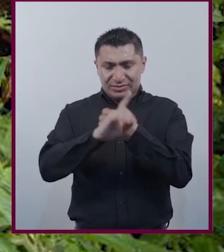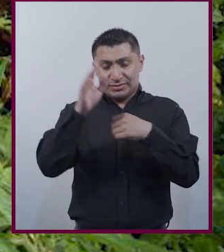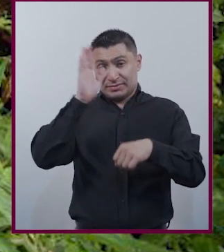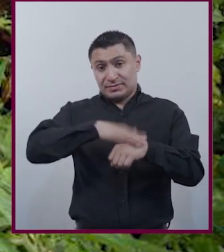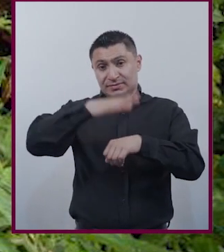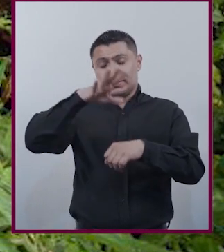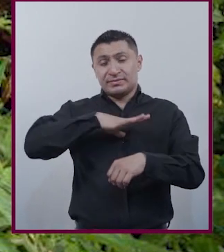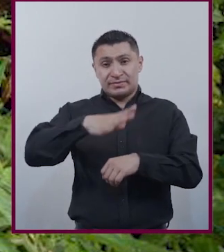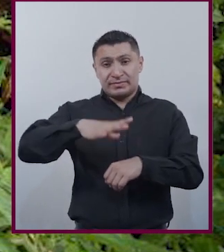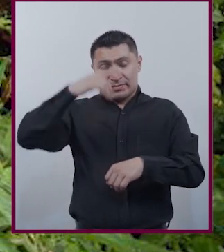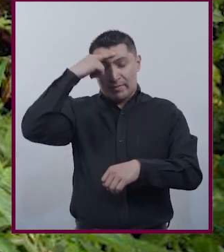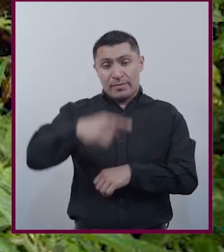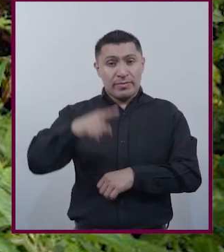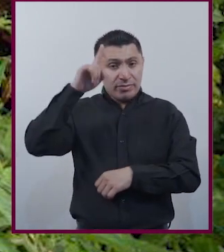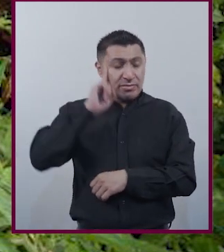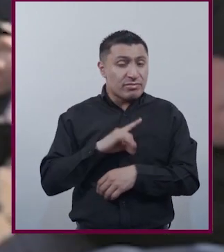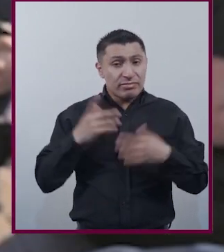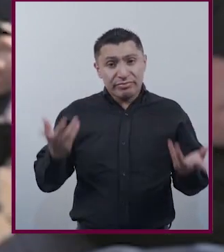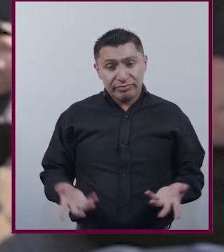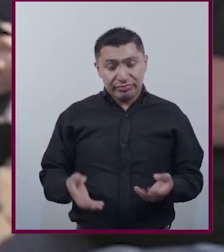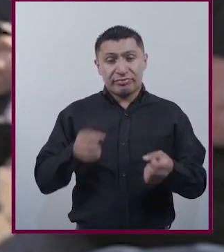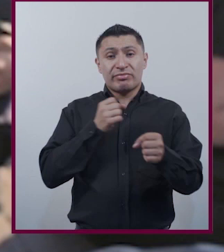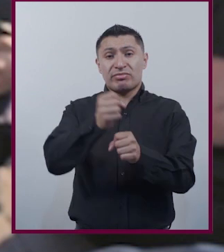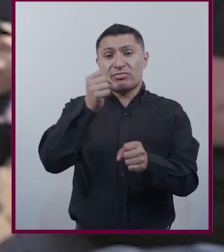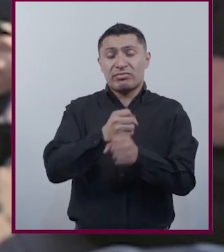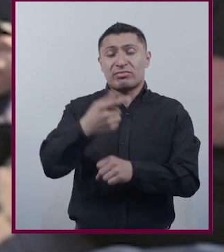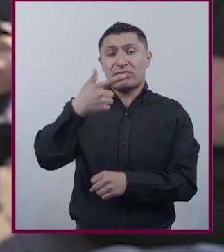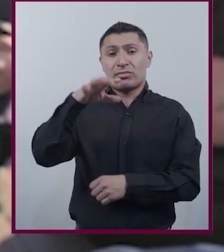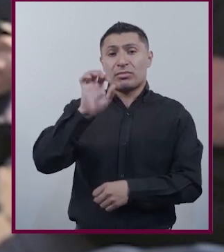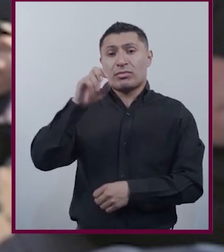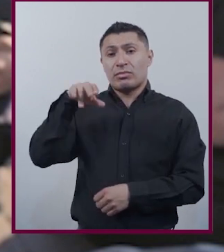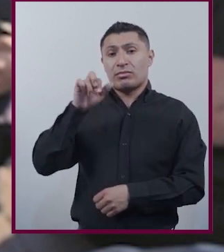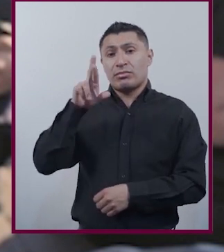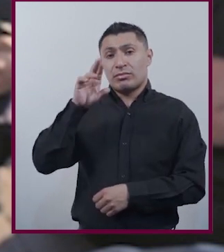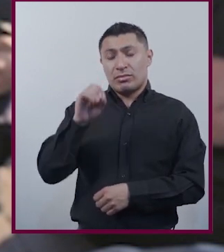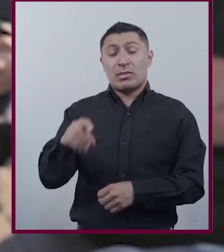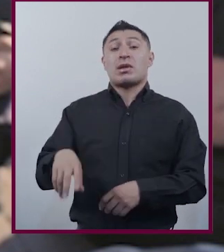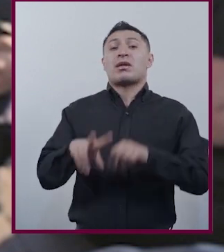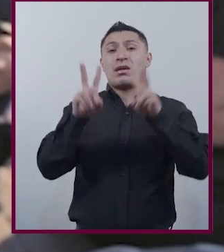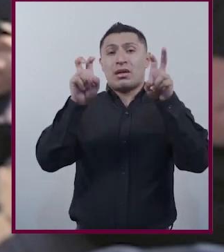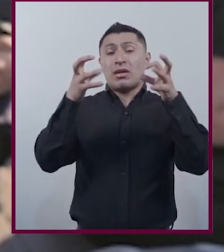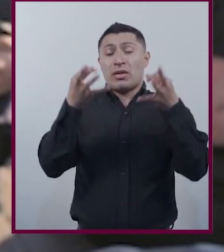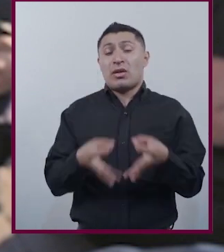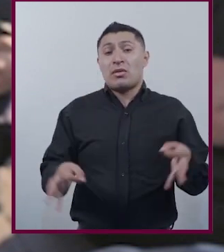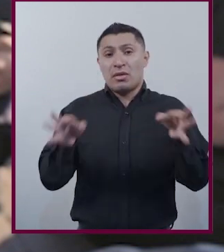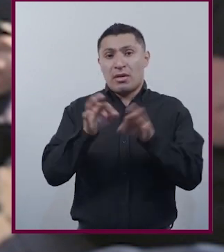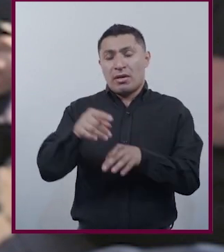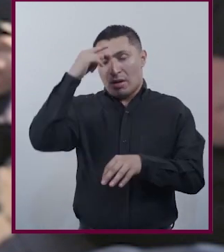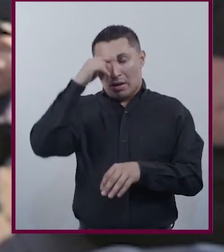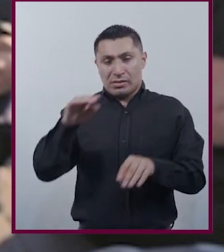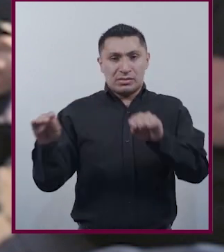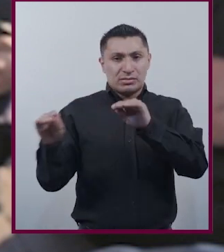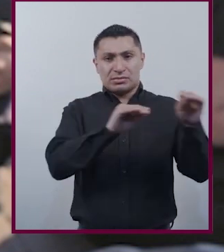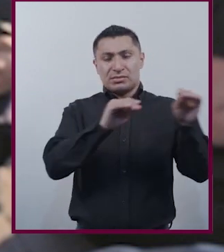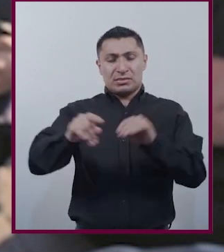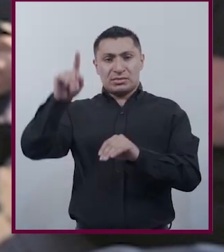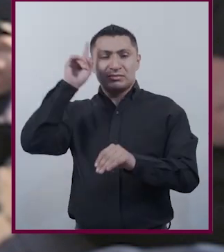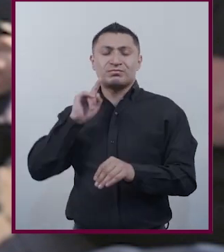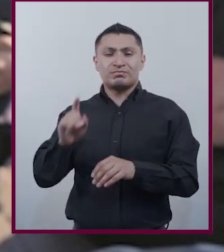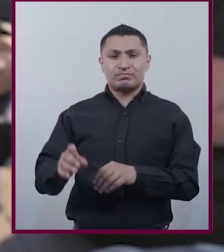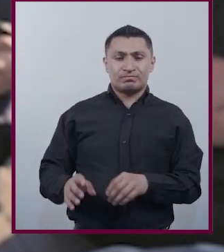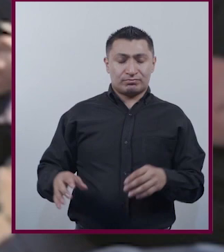enfrentan las mujeres actualmente Es la violencia de género Un asunto fundamental Para los movimientos feministas